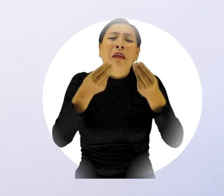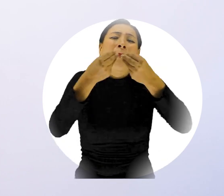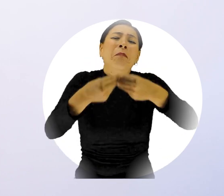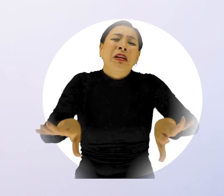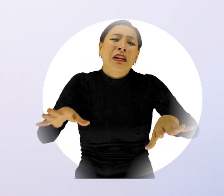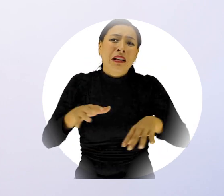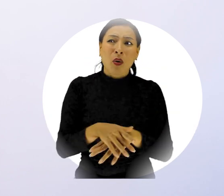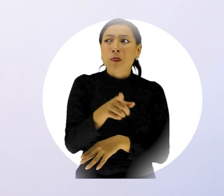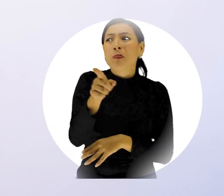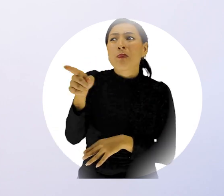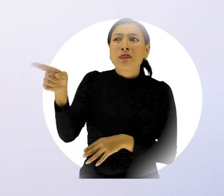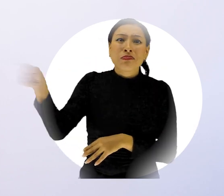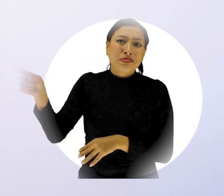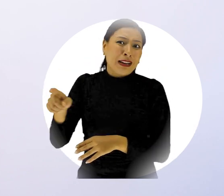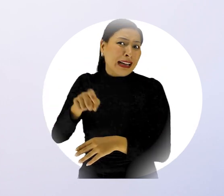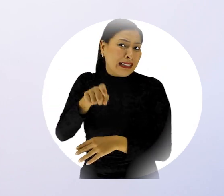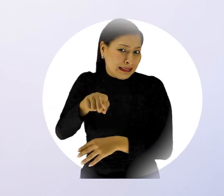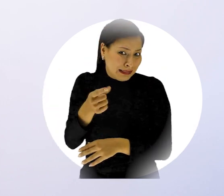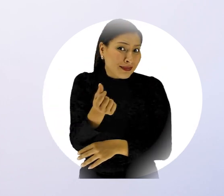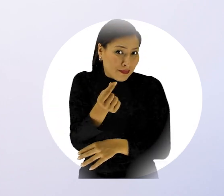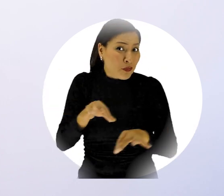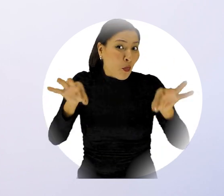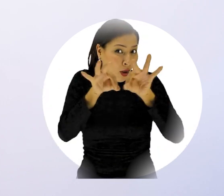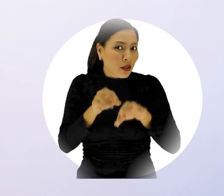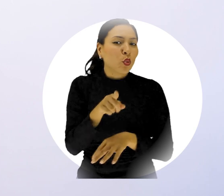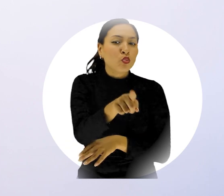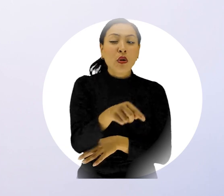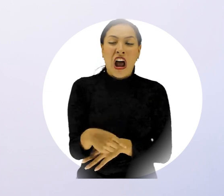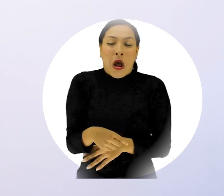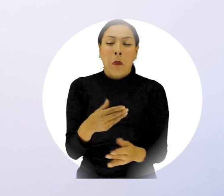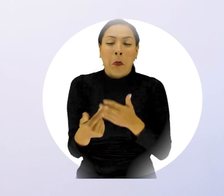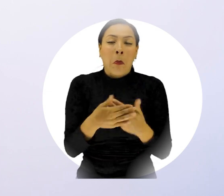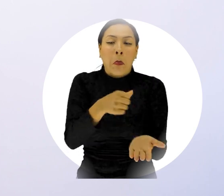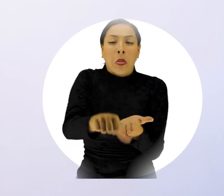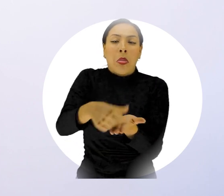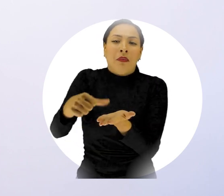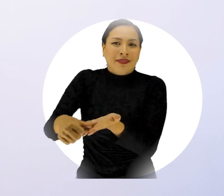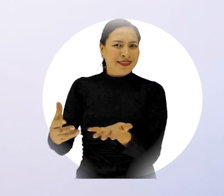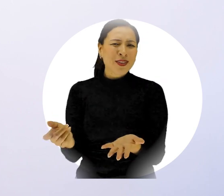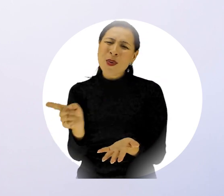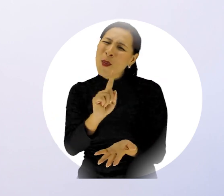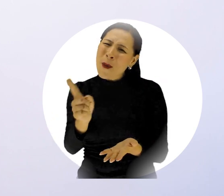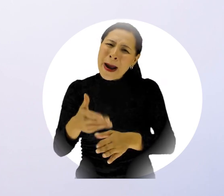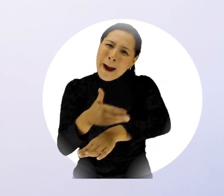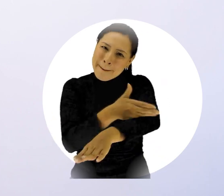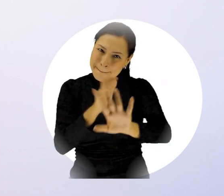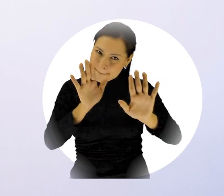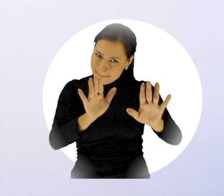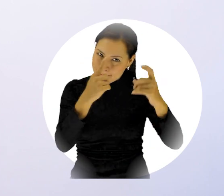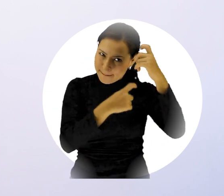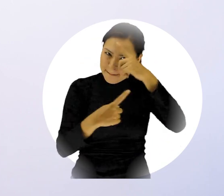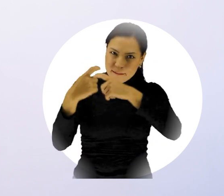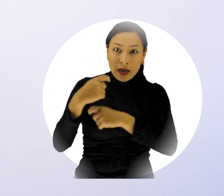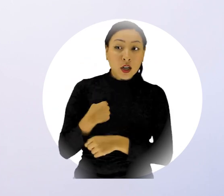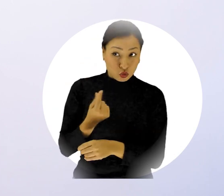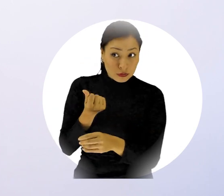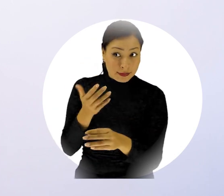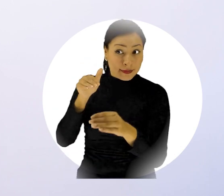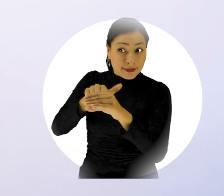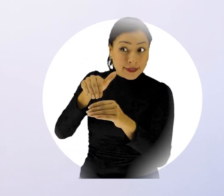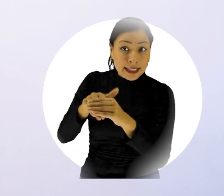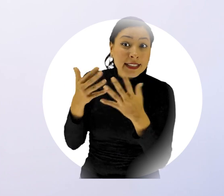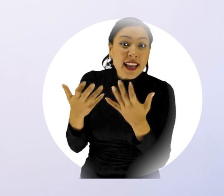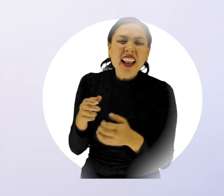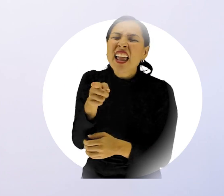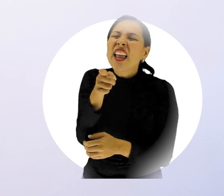En este punto, lo que debes analizar se puede resumir en tres cosas. ¿En qué quieres invertir? ¿Cuál es la tasa de rentabilidad que te reconoce esa inversión?